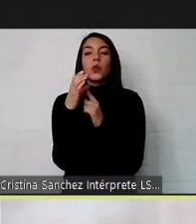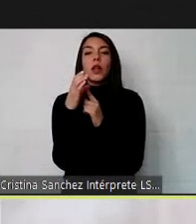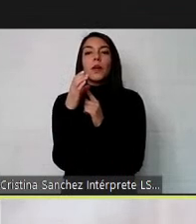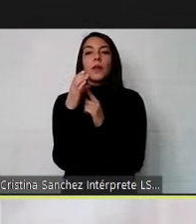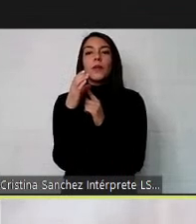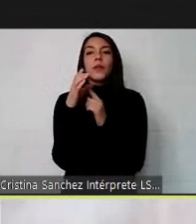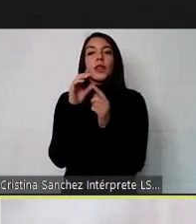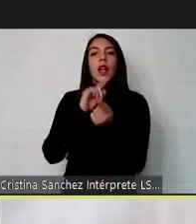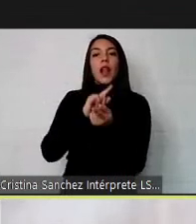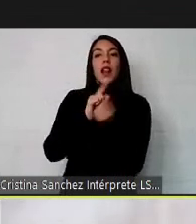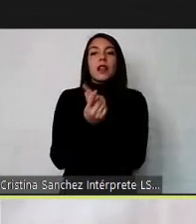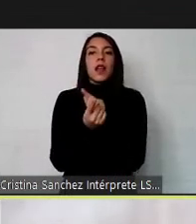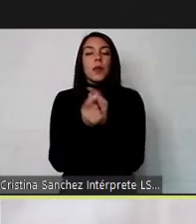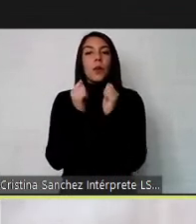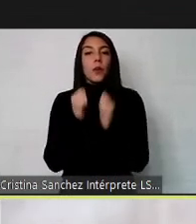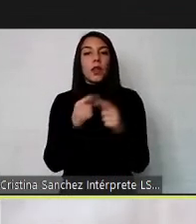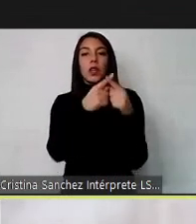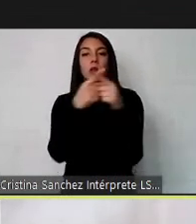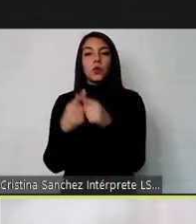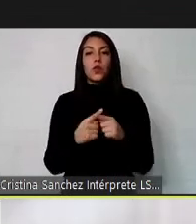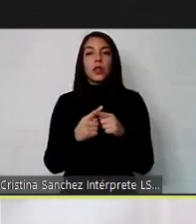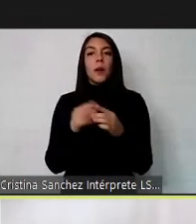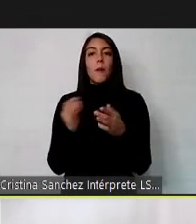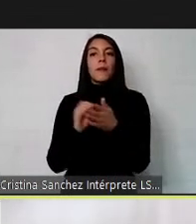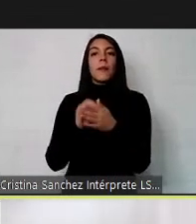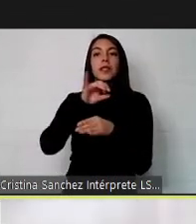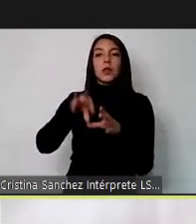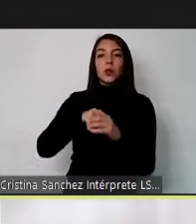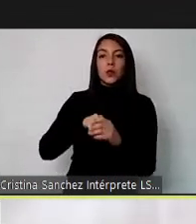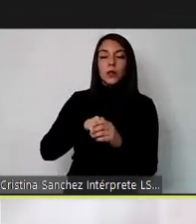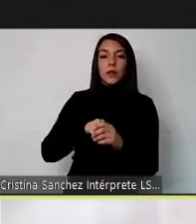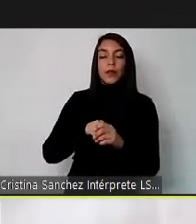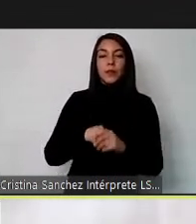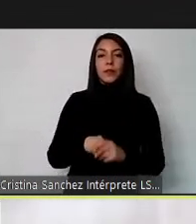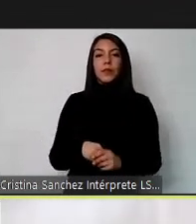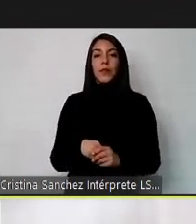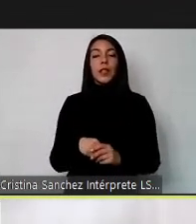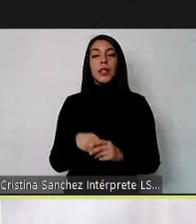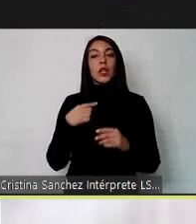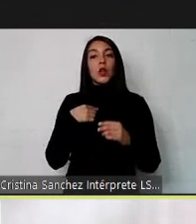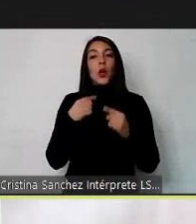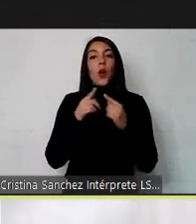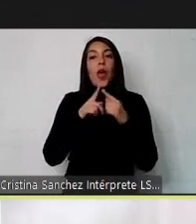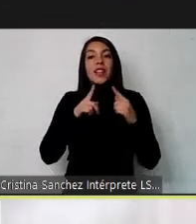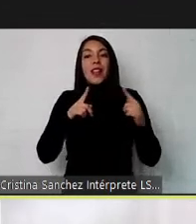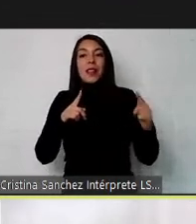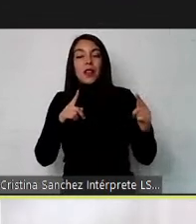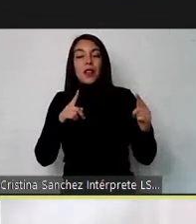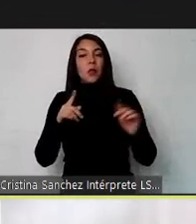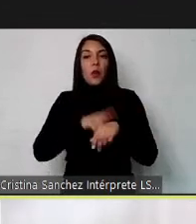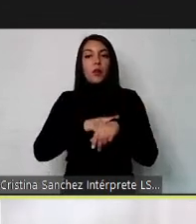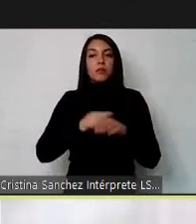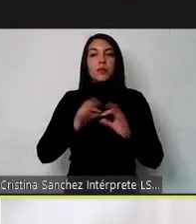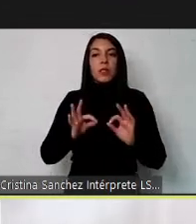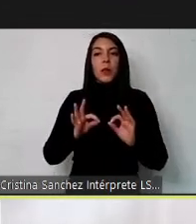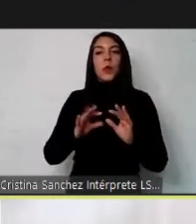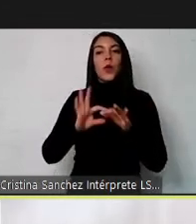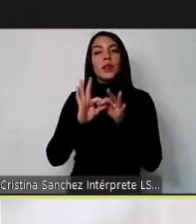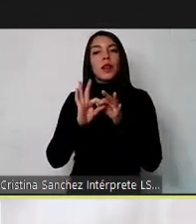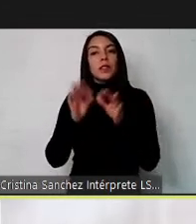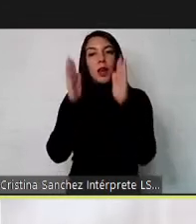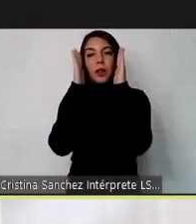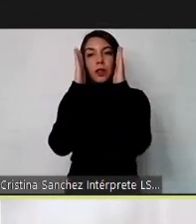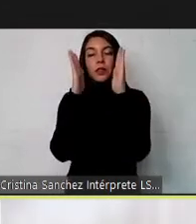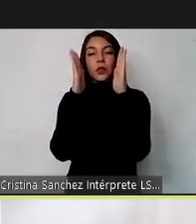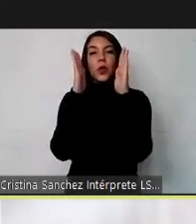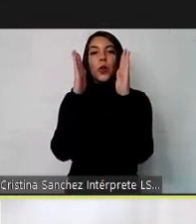permita tener una sociedad mucho más inclusiva no sé si me extendí no parece que estoy a tiempo muchas gracias por su atención